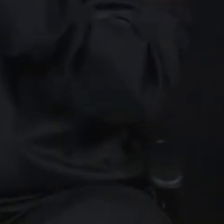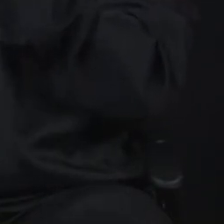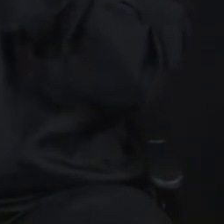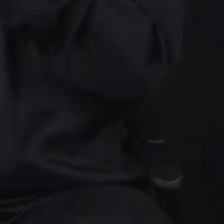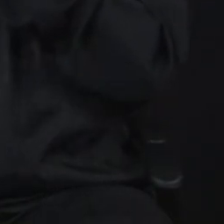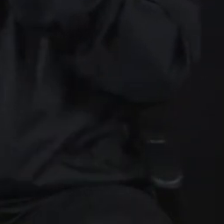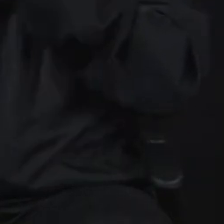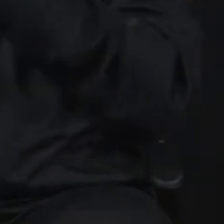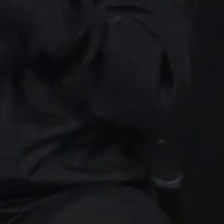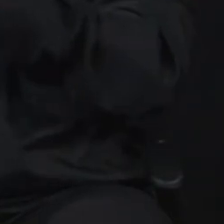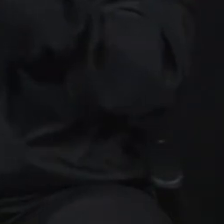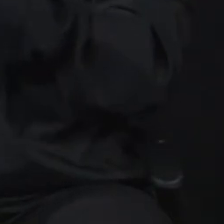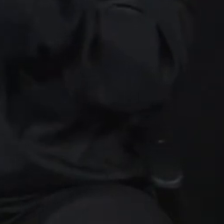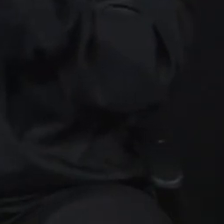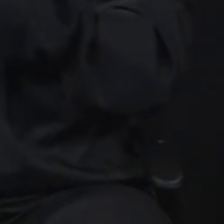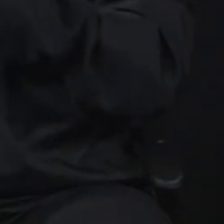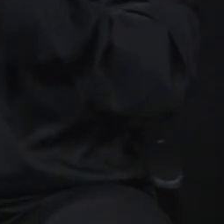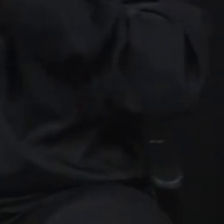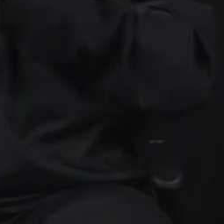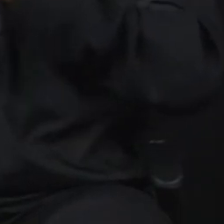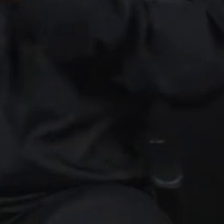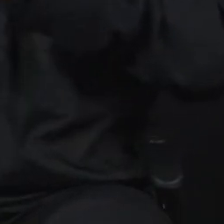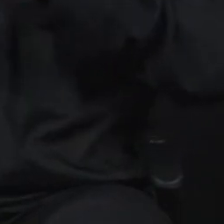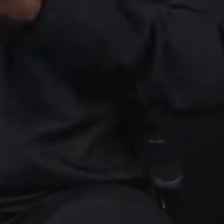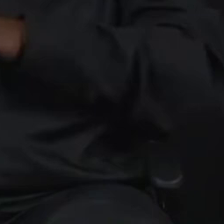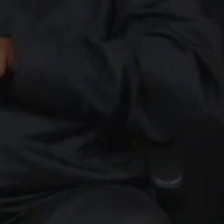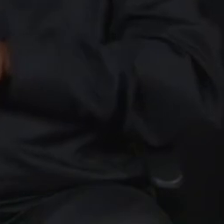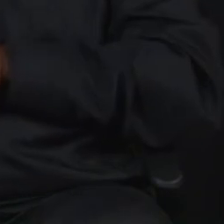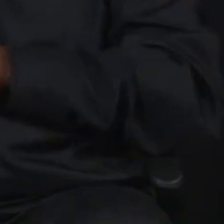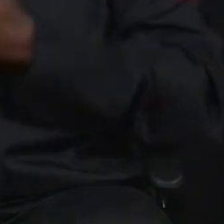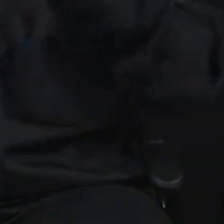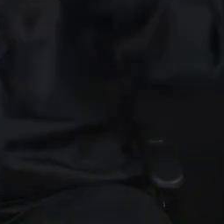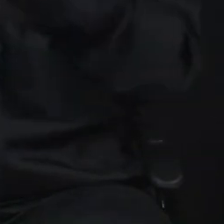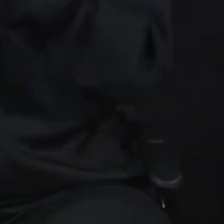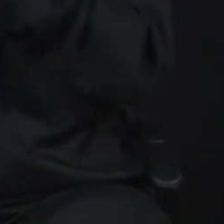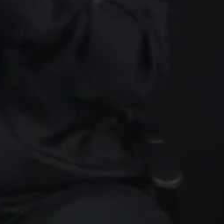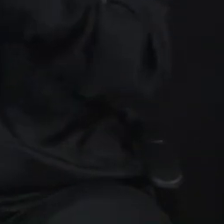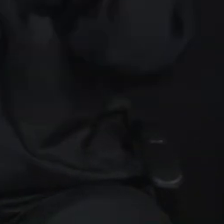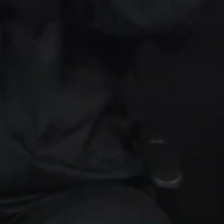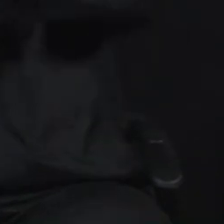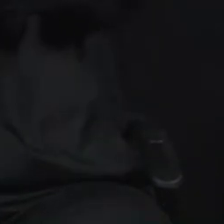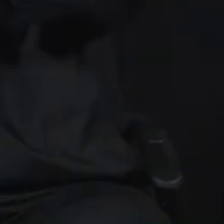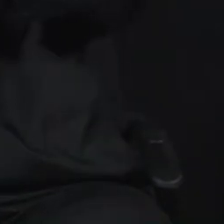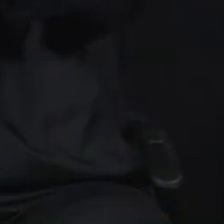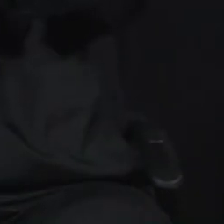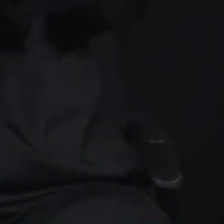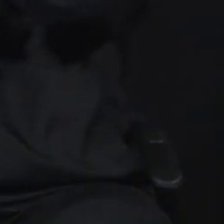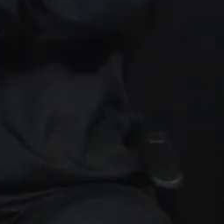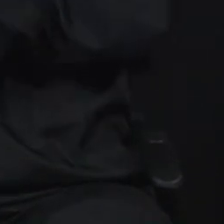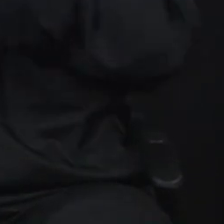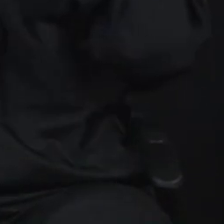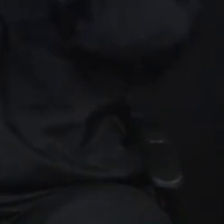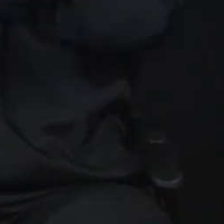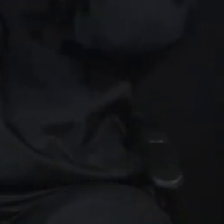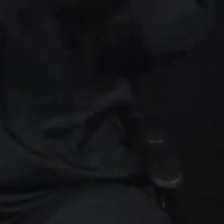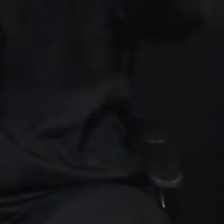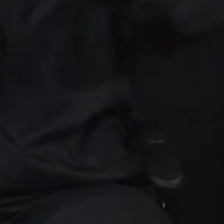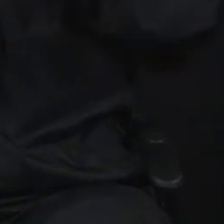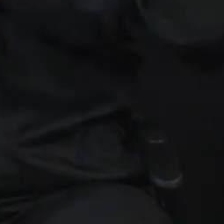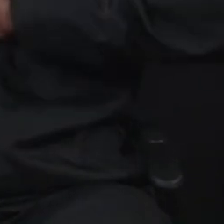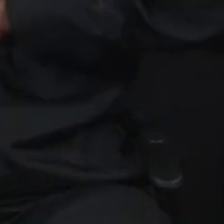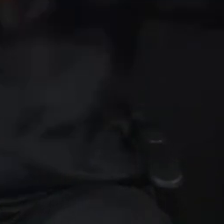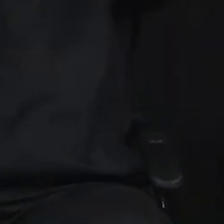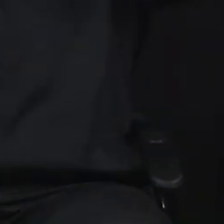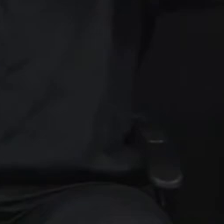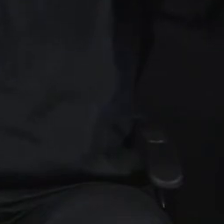Personas Sordas también lleva a cabo los cursos y capacitaciones en lengua de señas. En el futuro, estamos proponiendo el tener una plataforma virtual